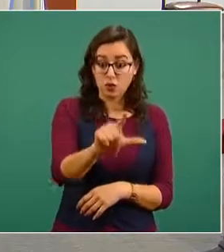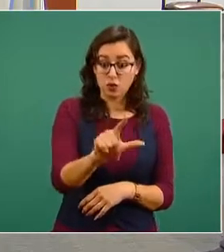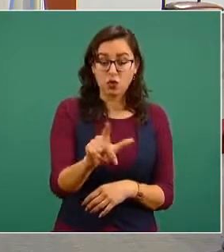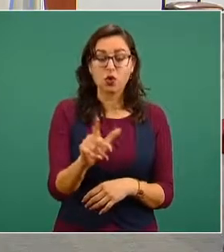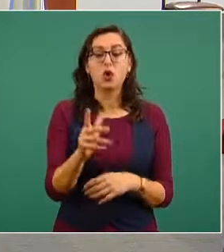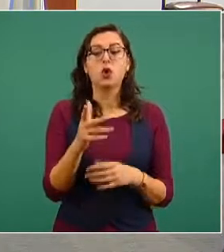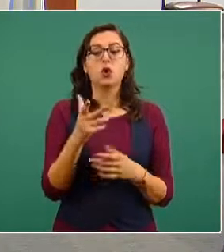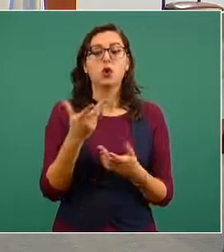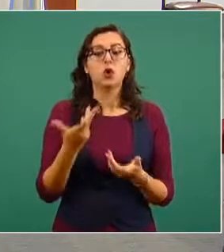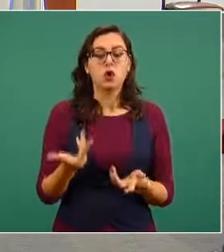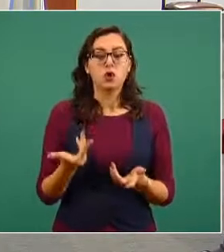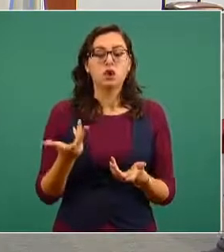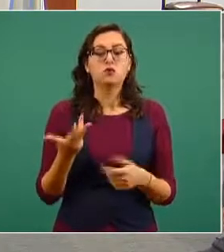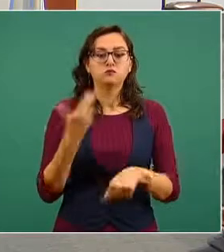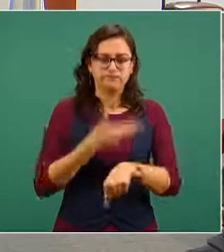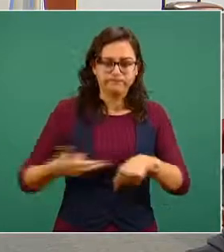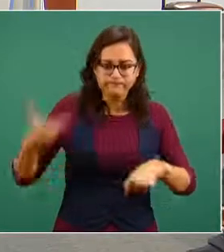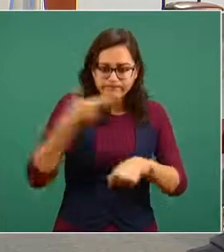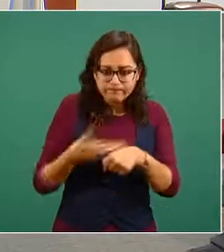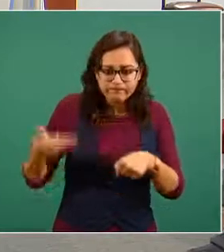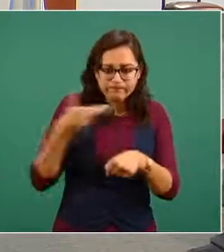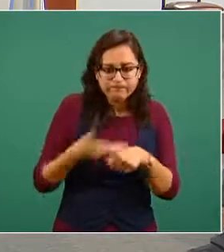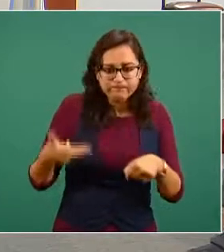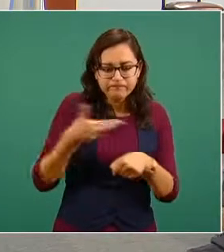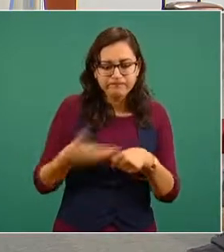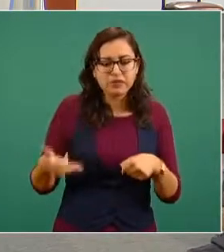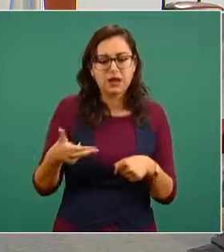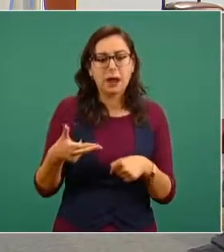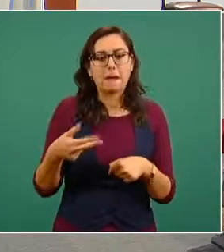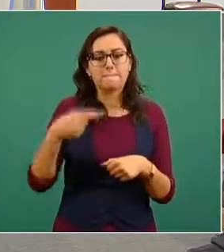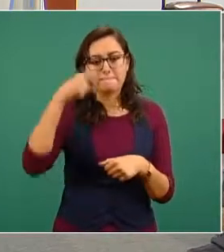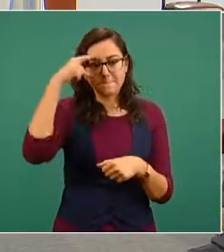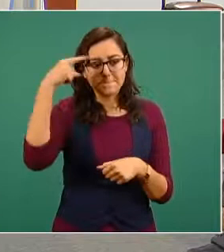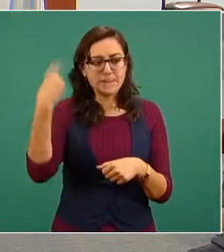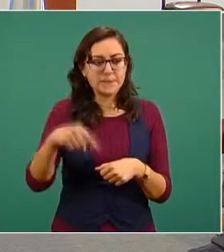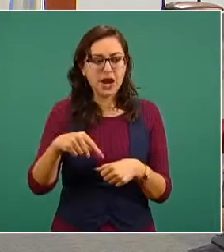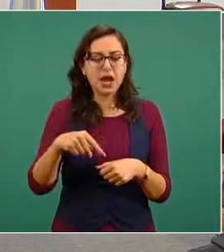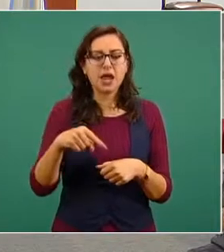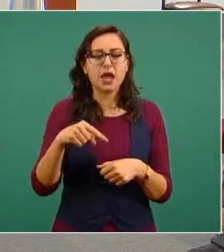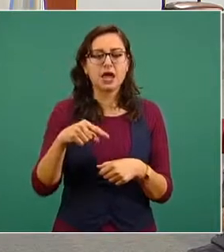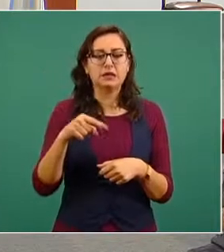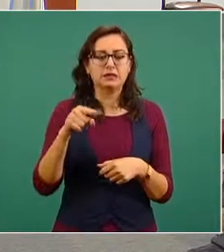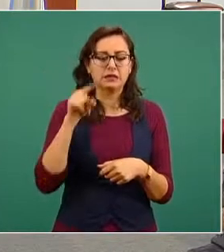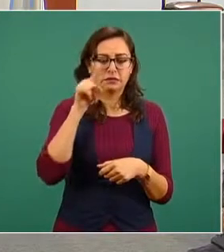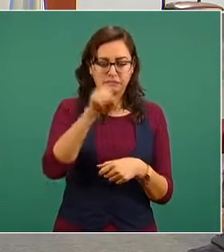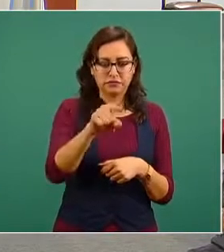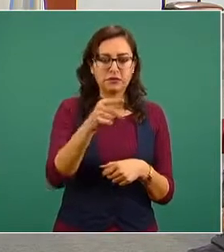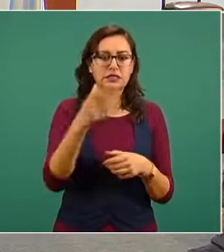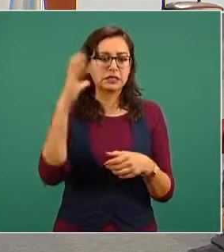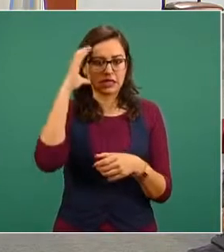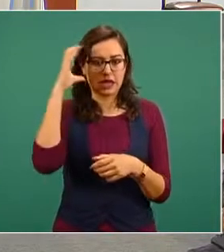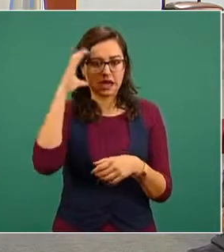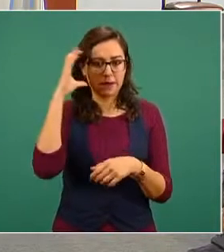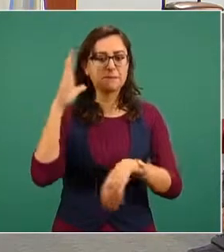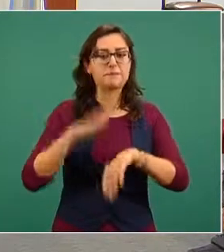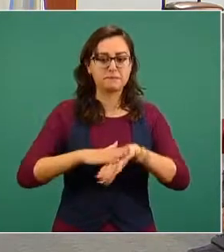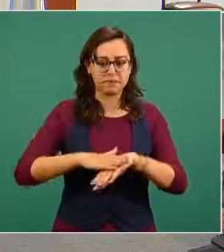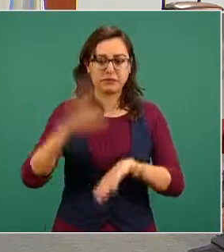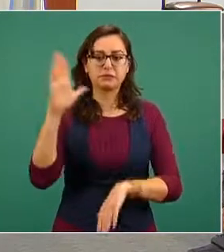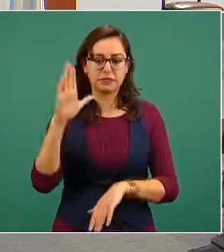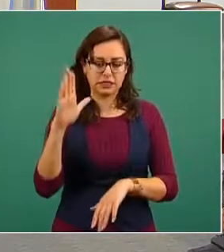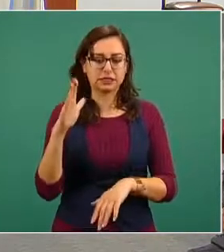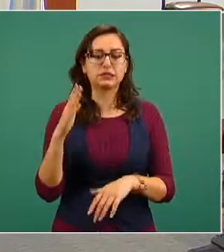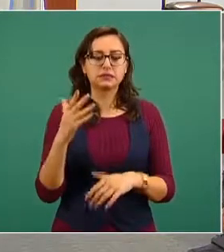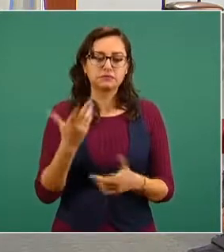buscando la manera de ayudarles para que se amplíe el número de camas lo vamos